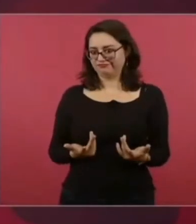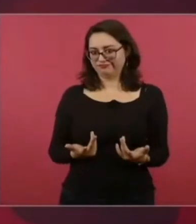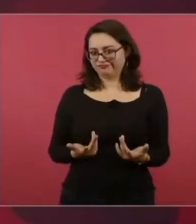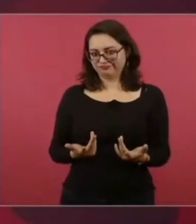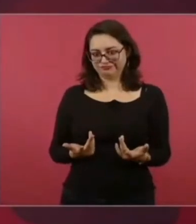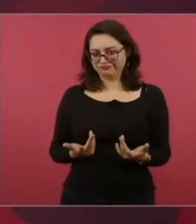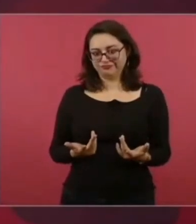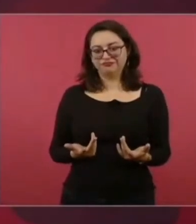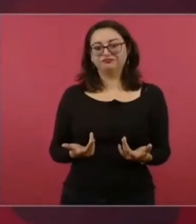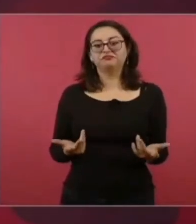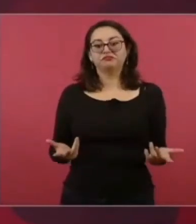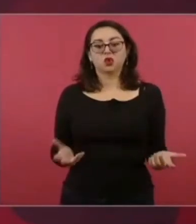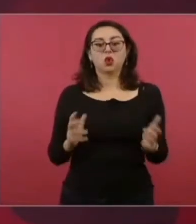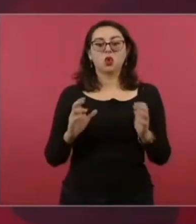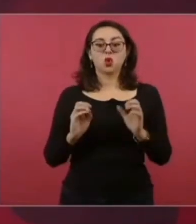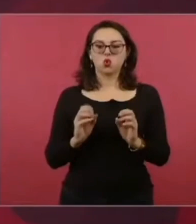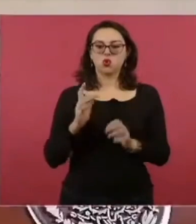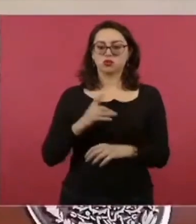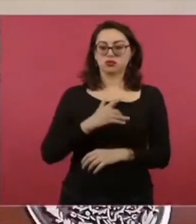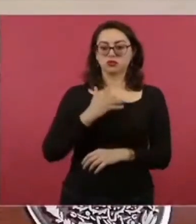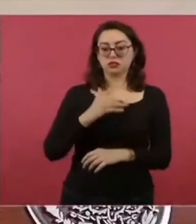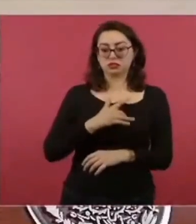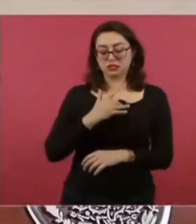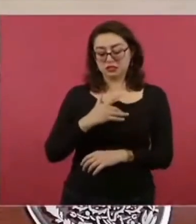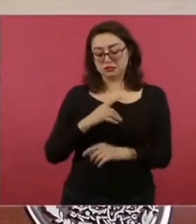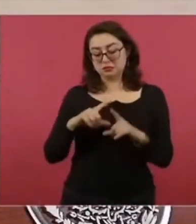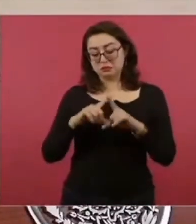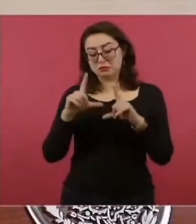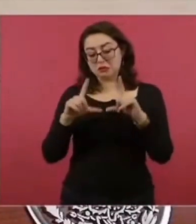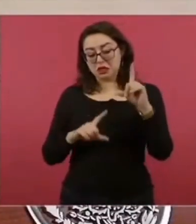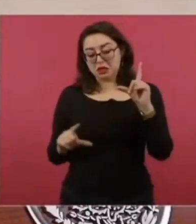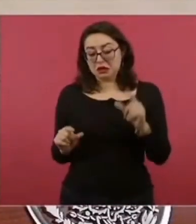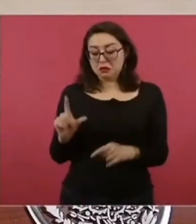creyendo menos que otros.